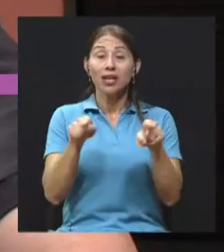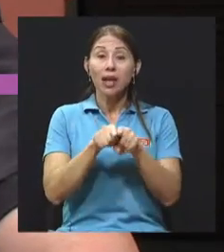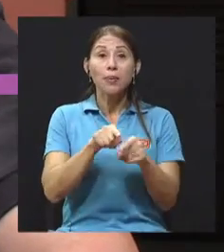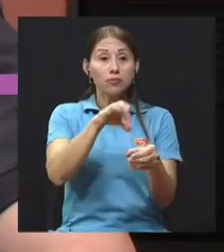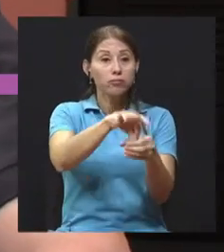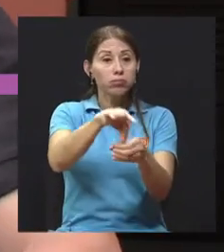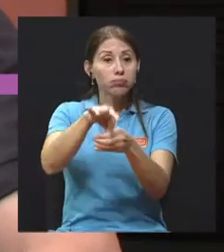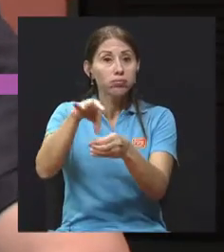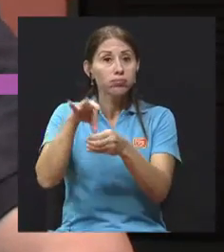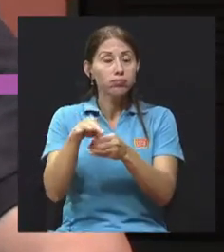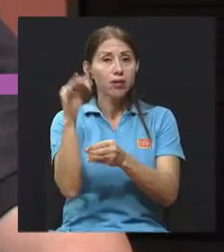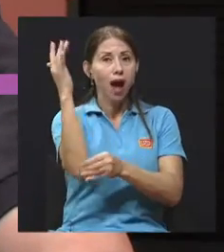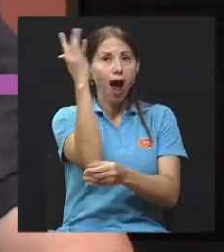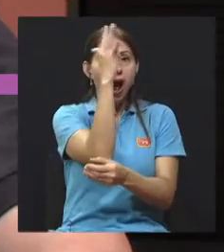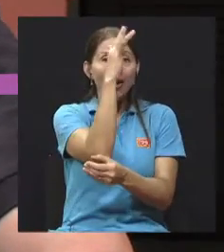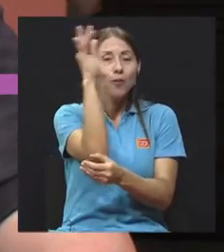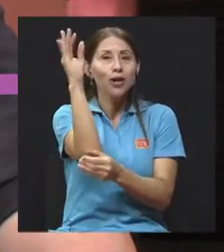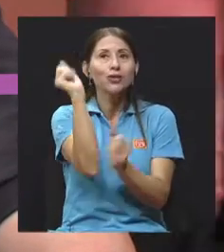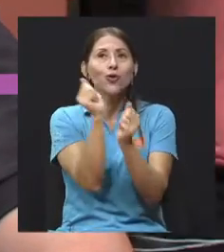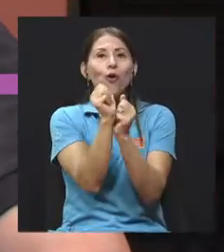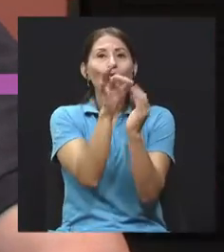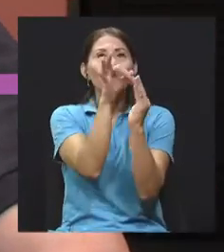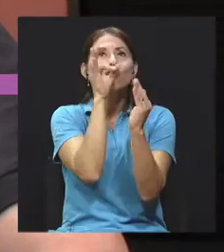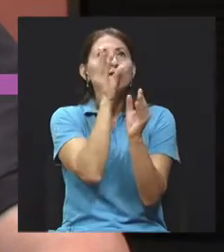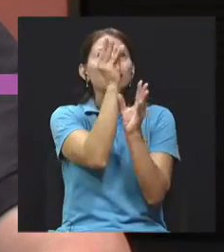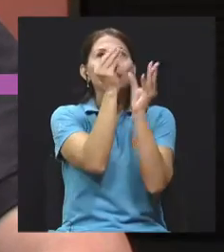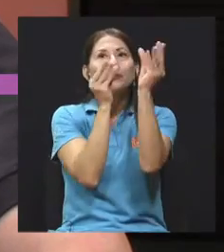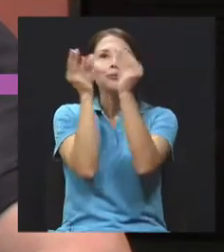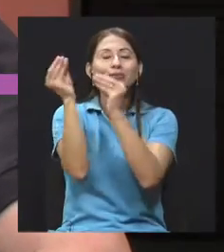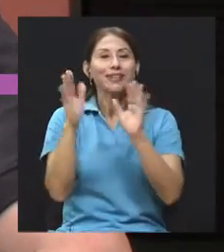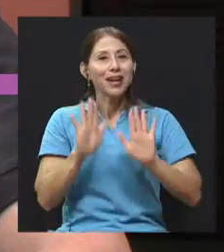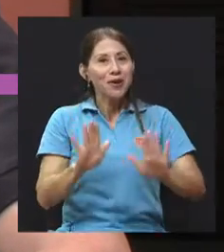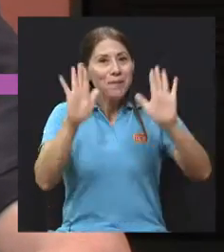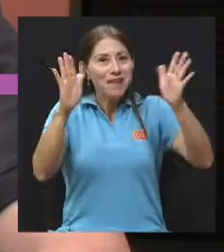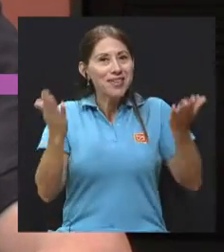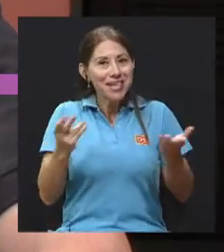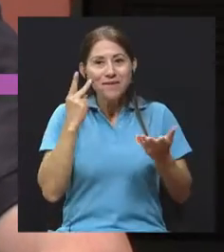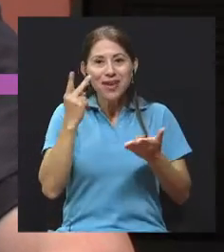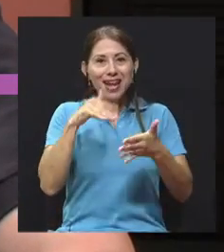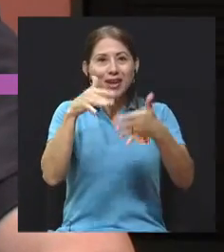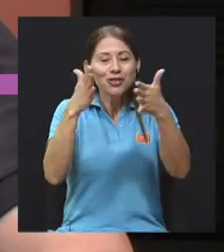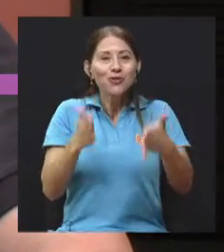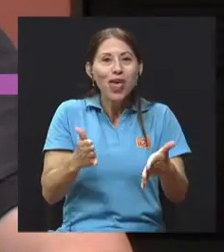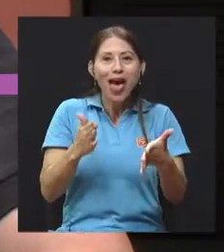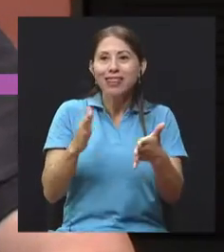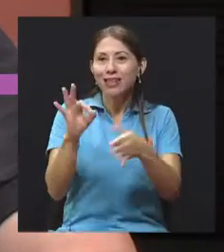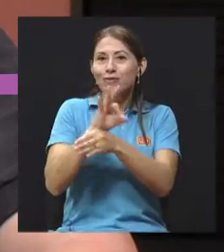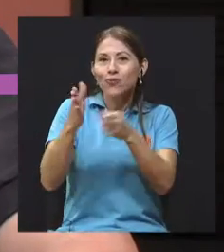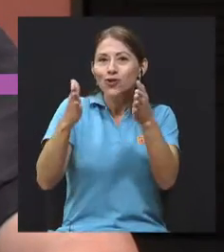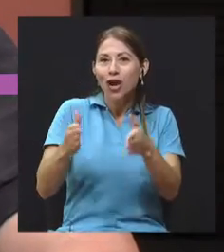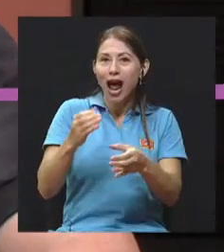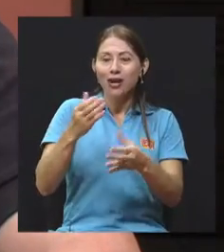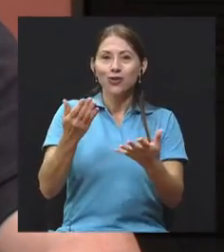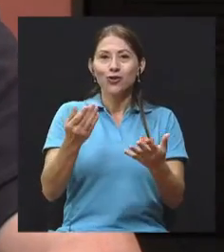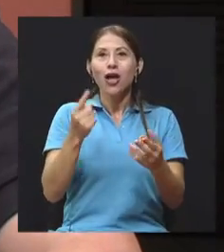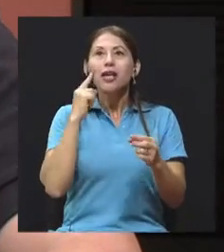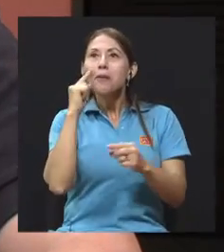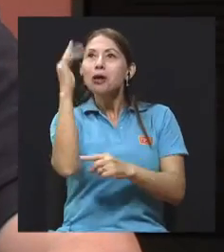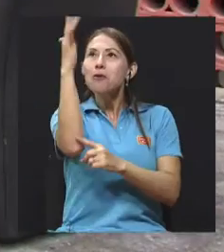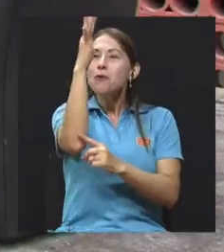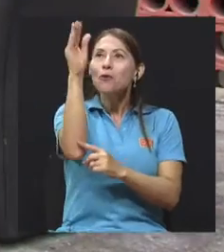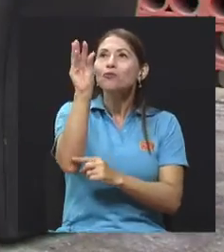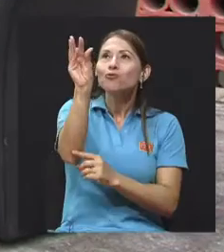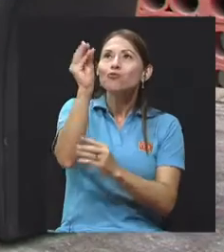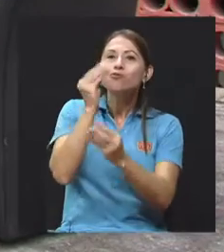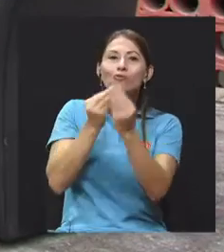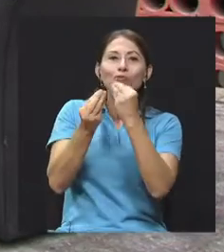árboles frutales sería una maravilla ver a los estudiantes y los funcionarios, ¿verdad? Pues cogiendo naranjas y cogiendo guayabas